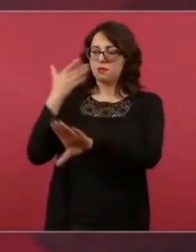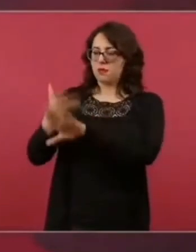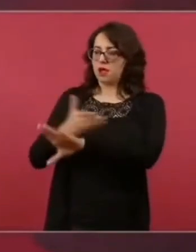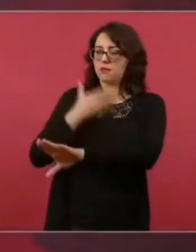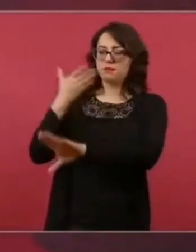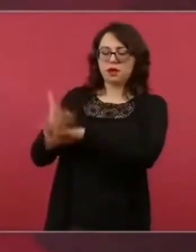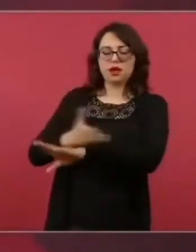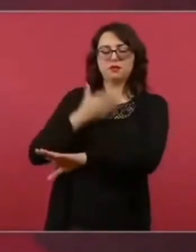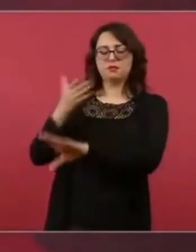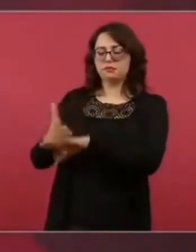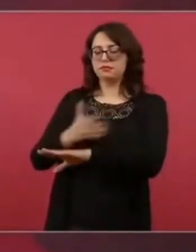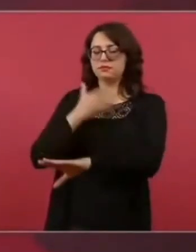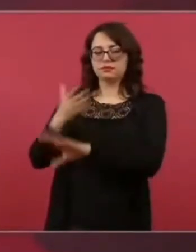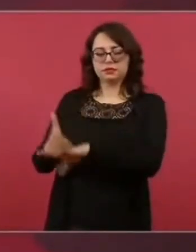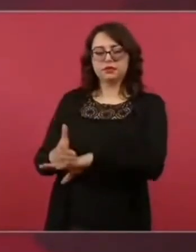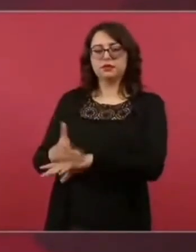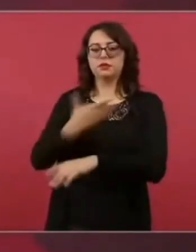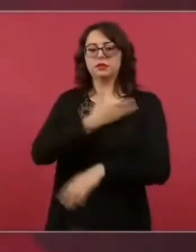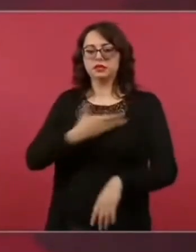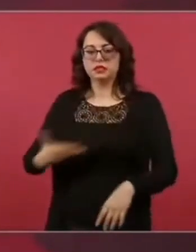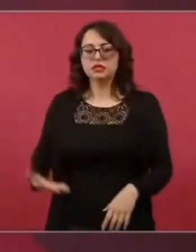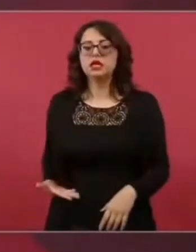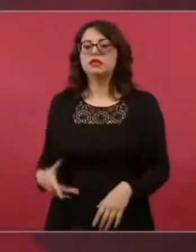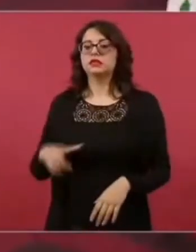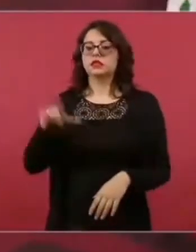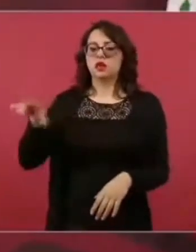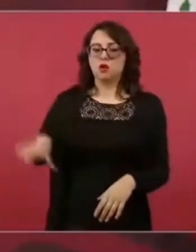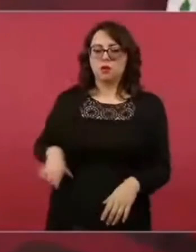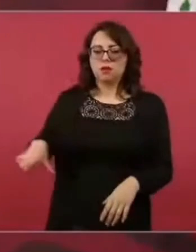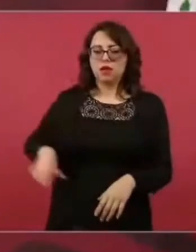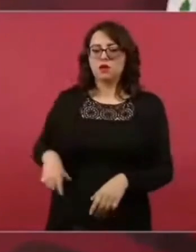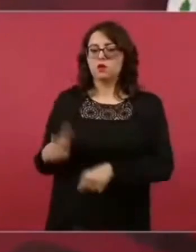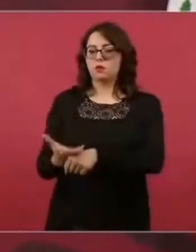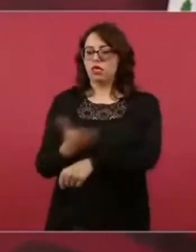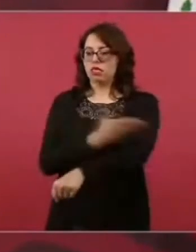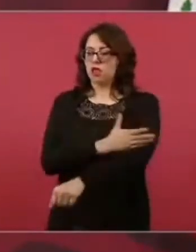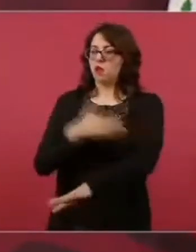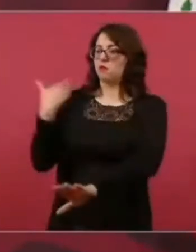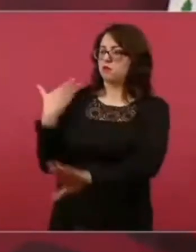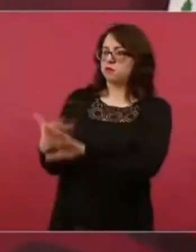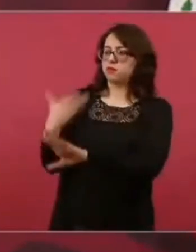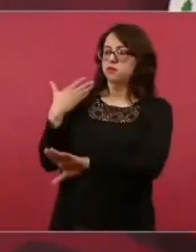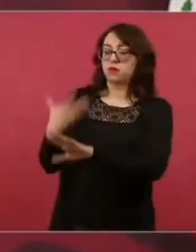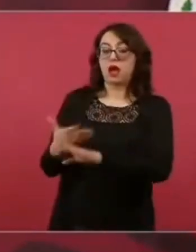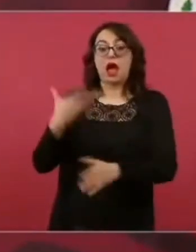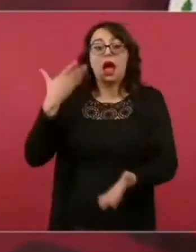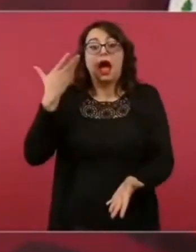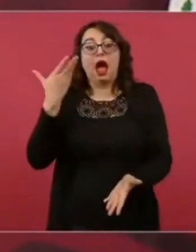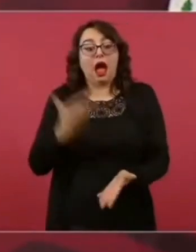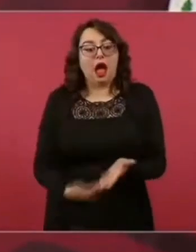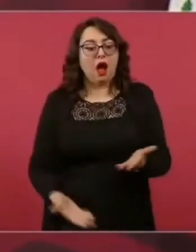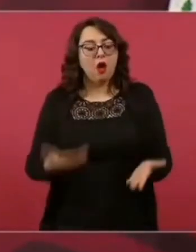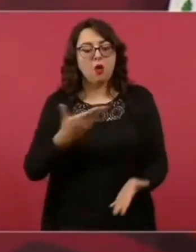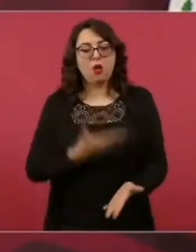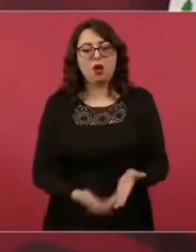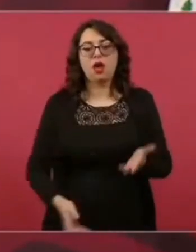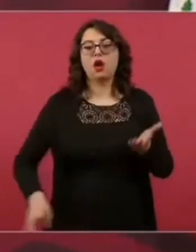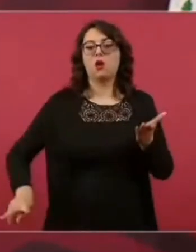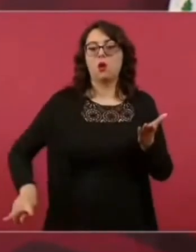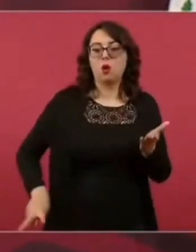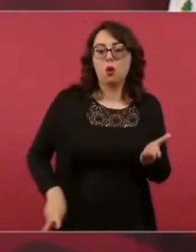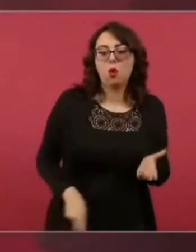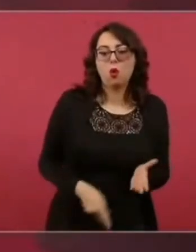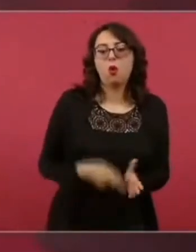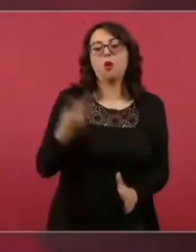en contra del gobierno de la transformación. Es